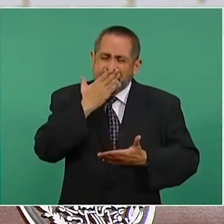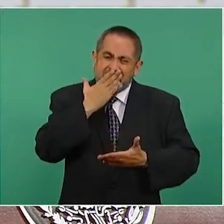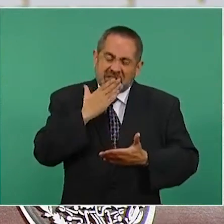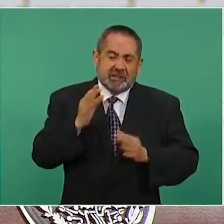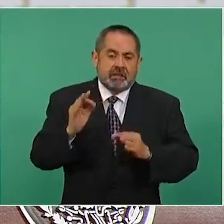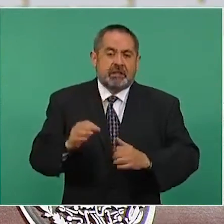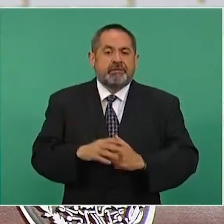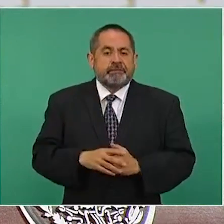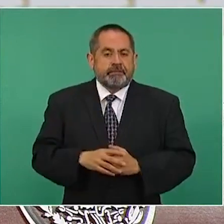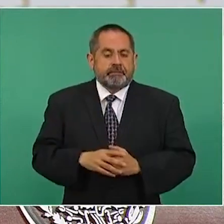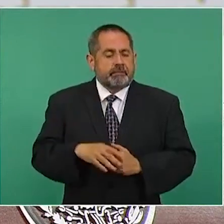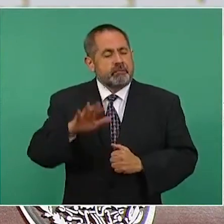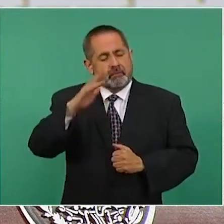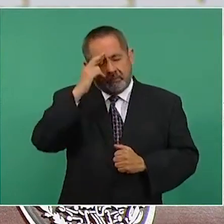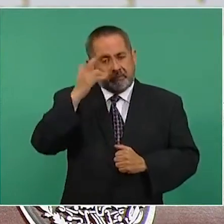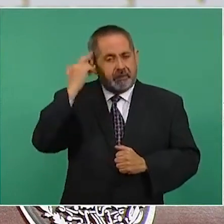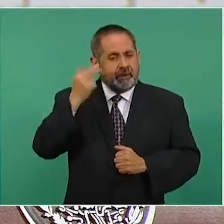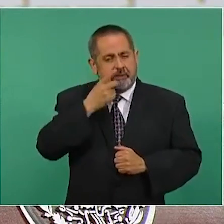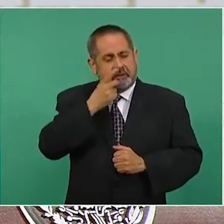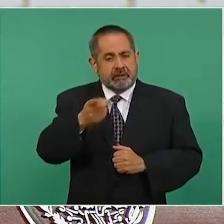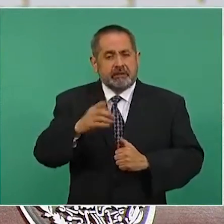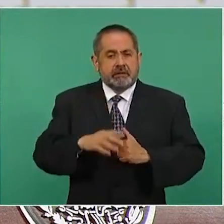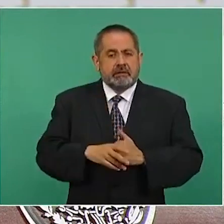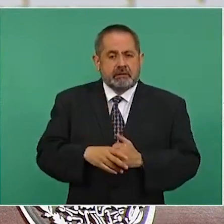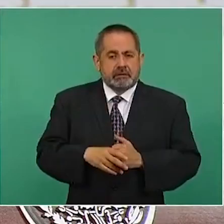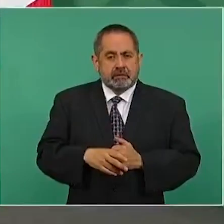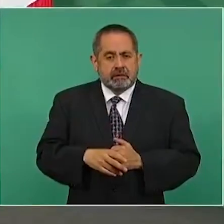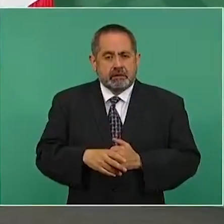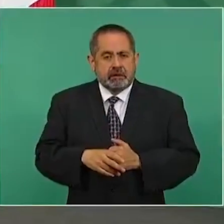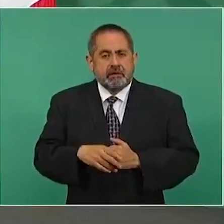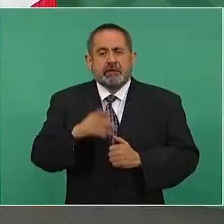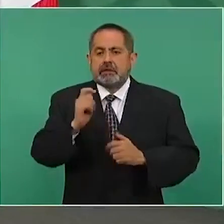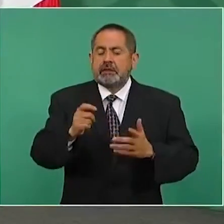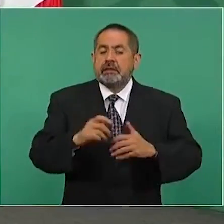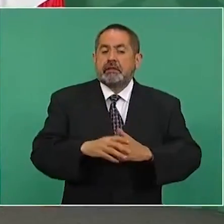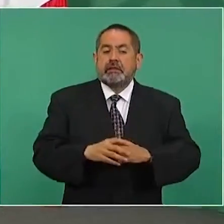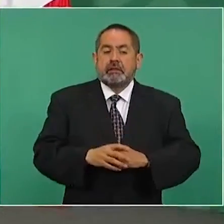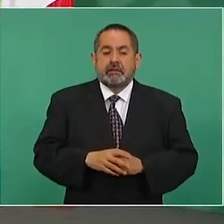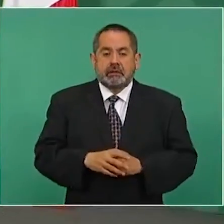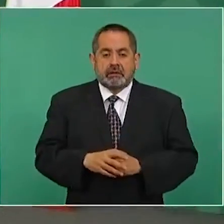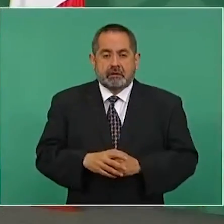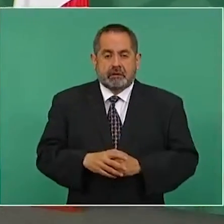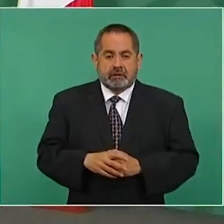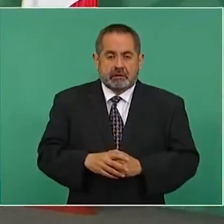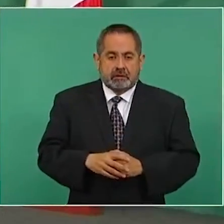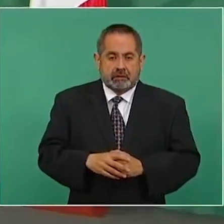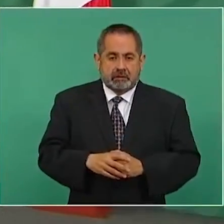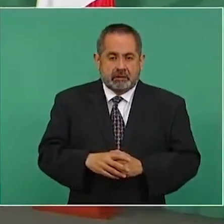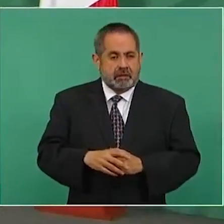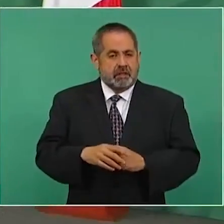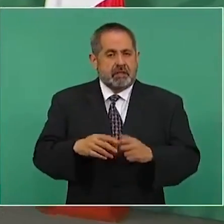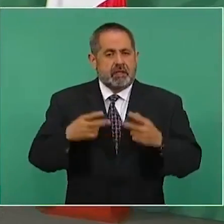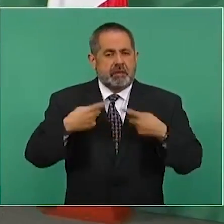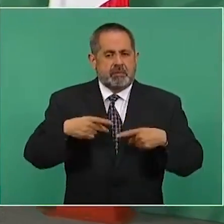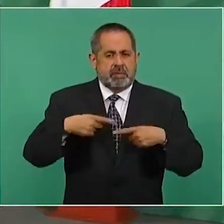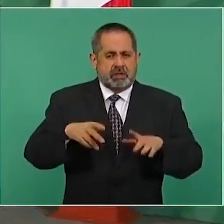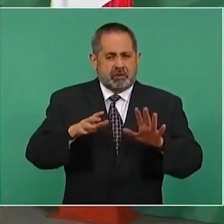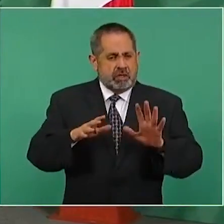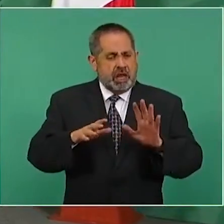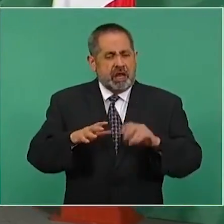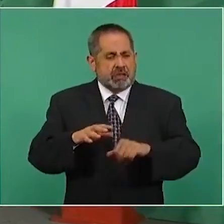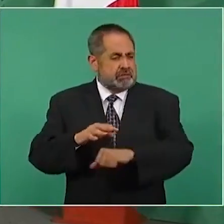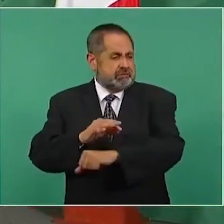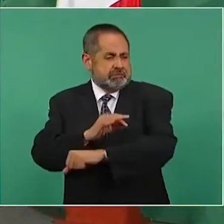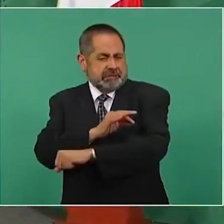Al otro día decía yo que se vacuna a una gente de clase media, no generalizo,